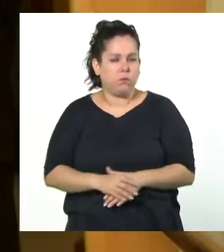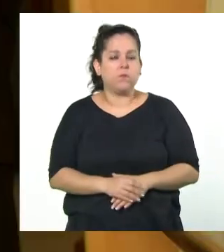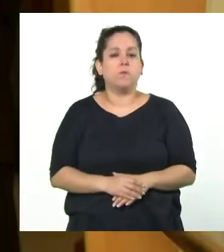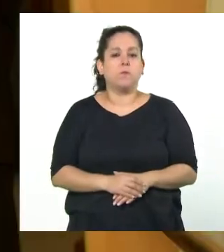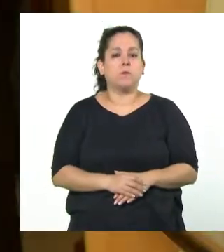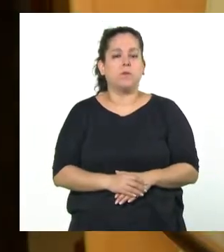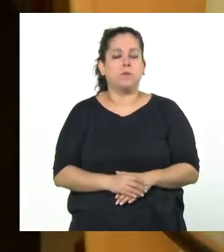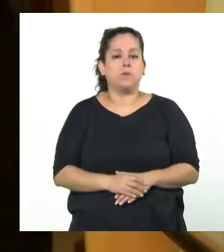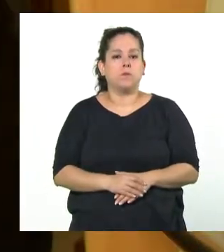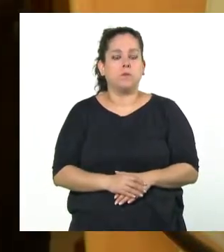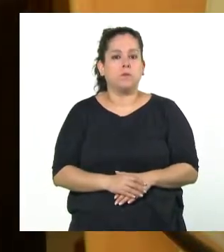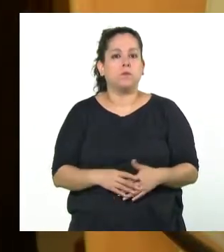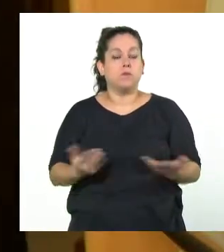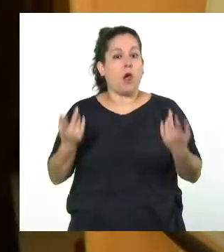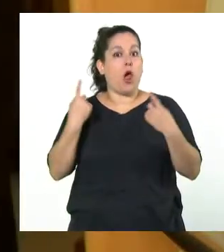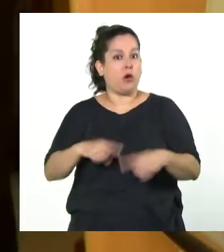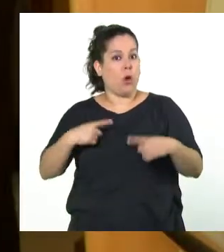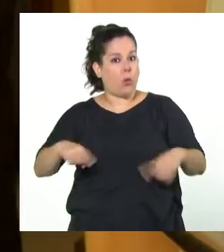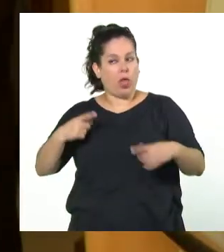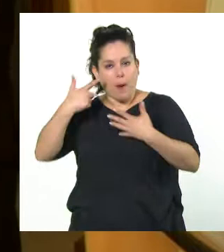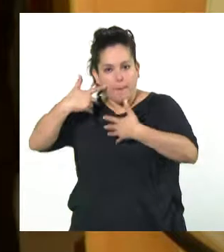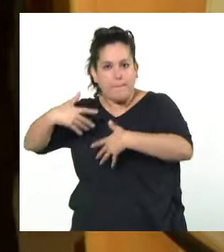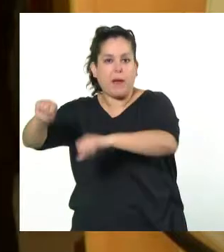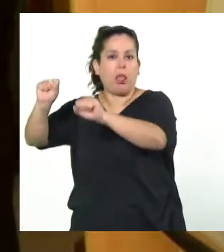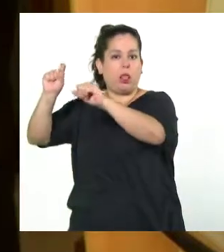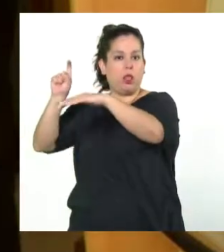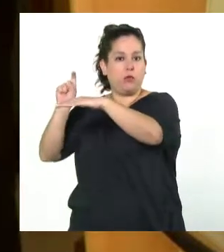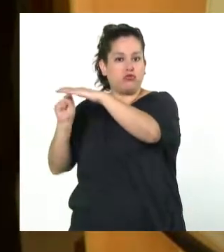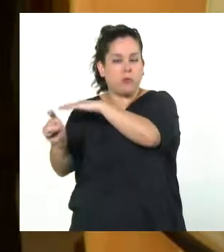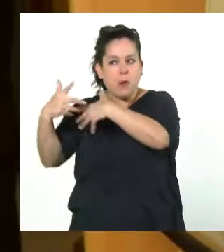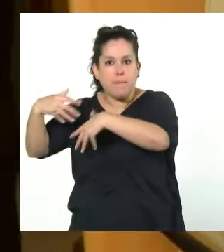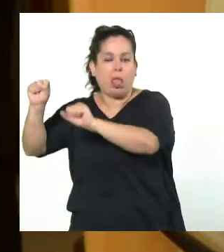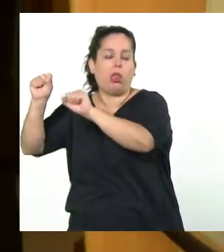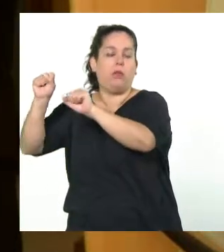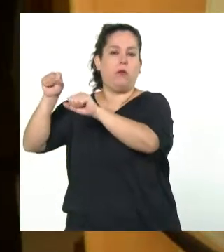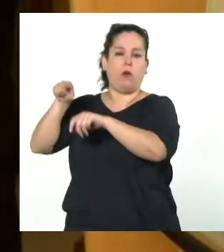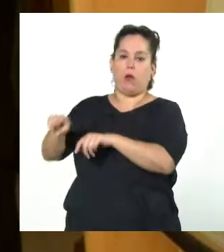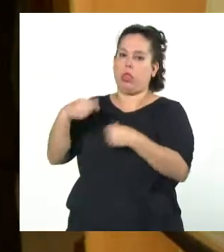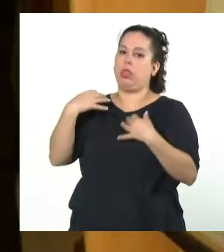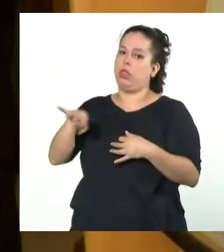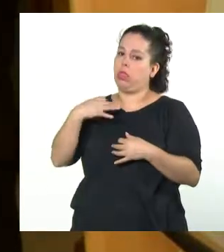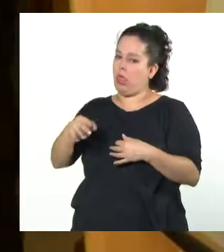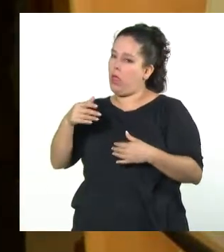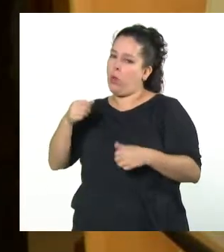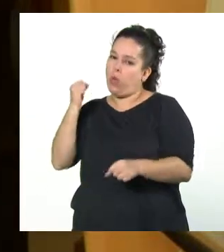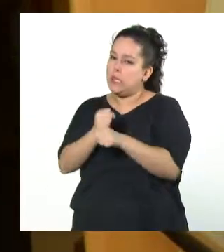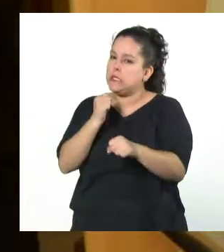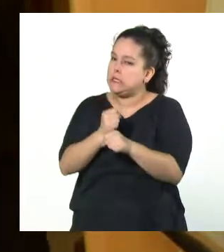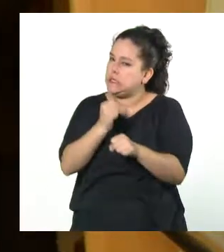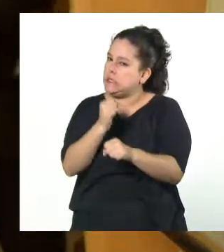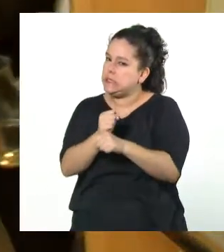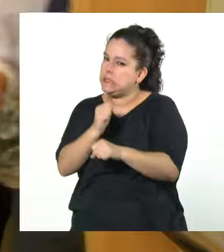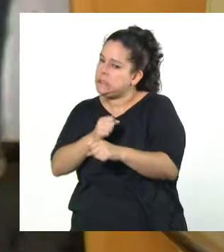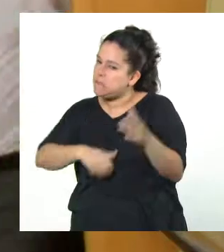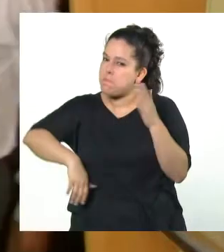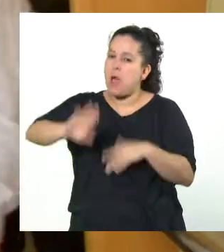Con esta novedad del hallazgo del submarino vamos a tener que intensificar nuestro trabajo que posiblemente pueda seguir